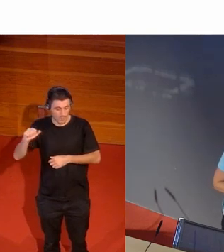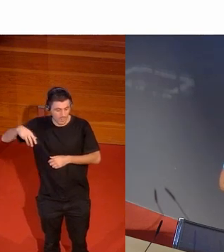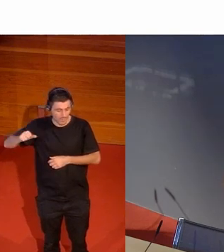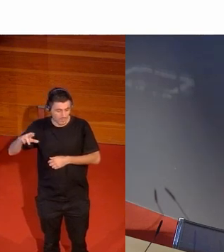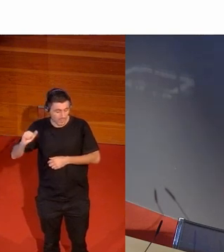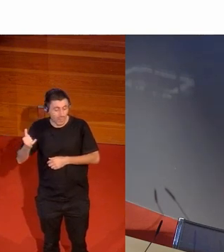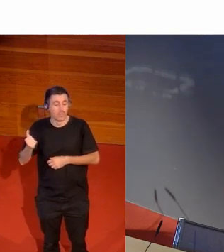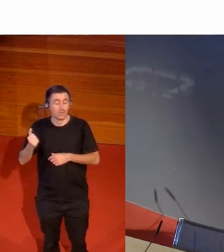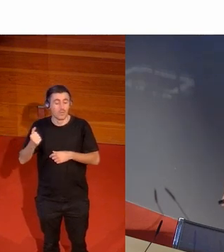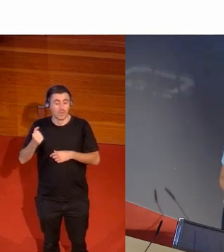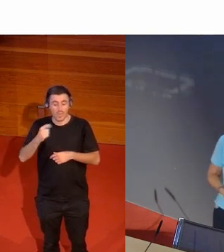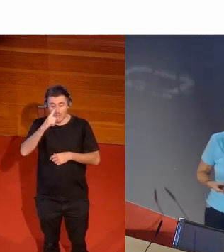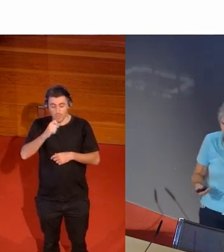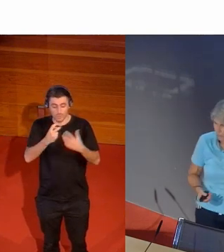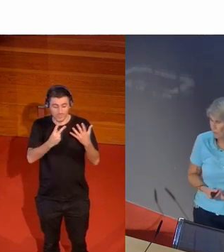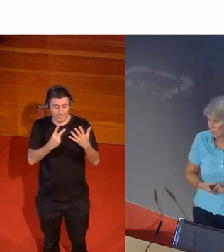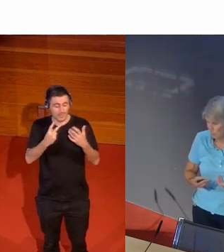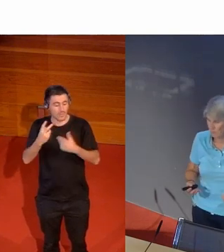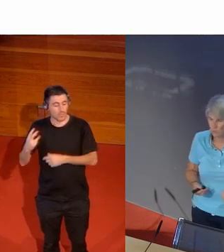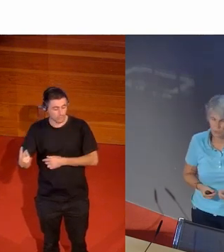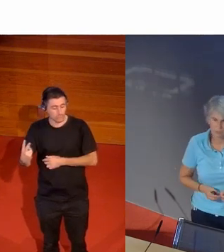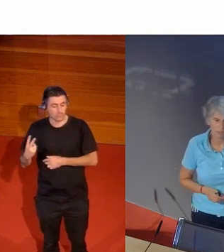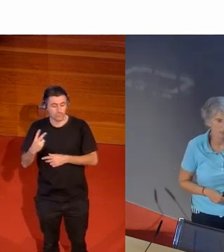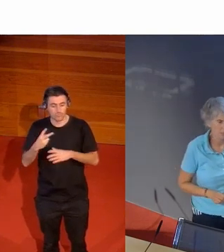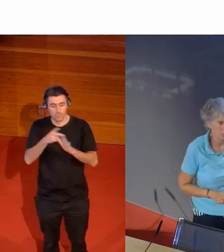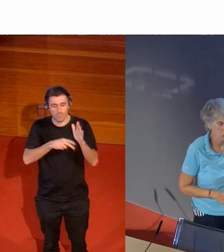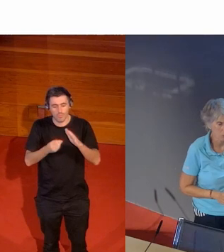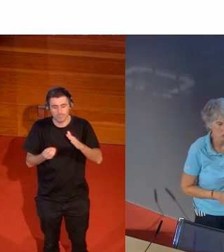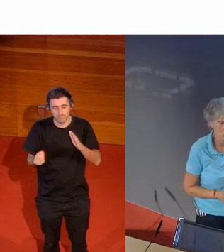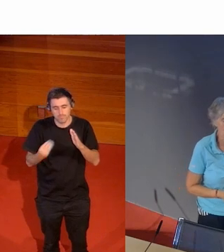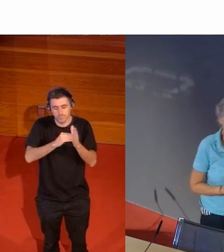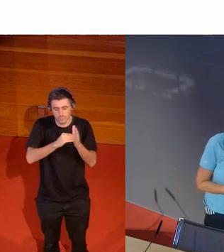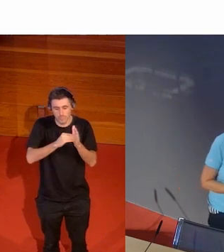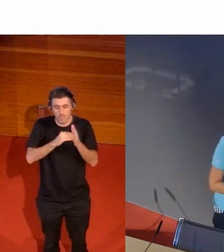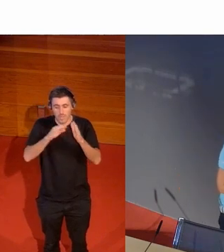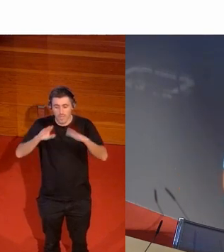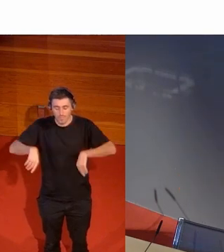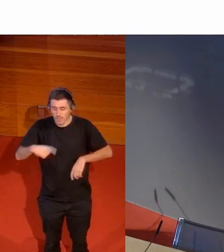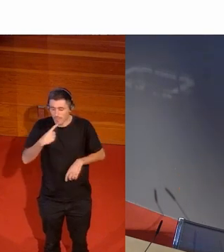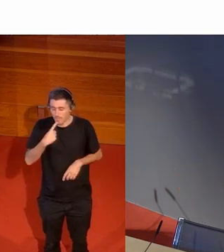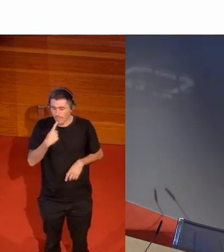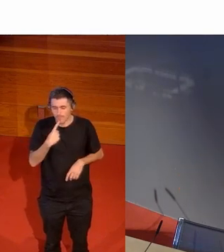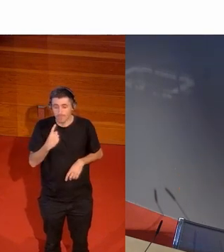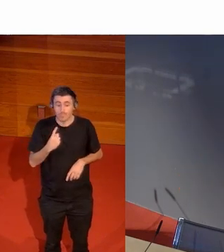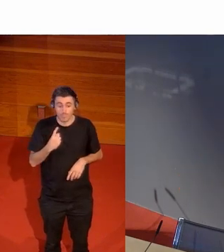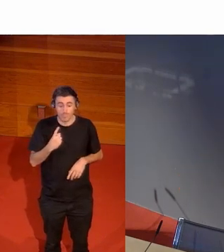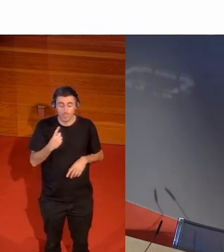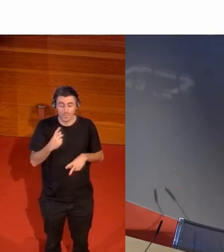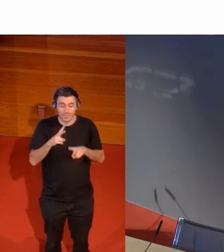educación del año 72 promulga y ve los beneficios que tiene la actividad deportiva no solo a nivel físico sino también sanitario